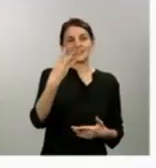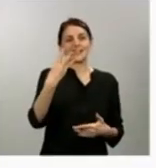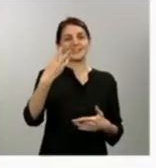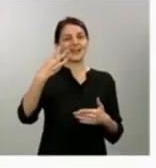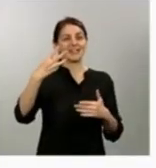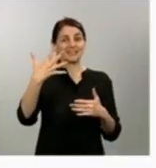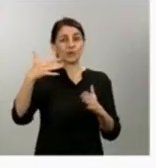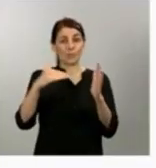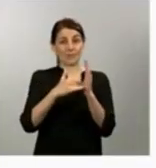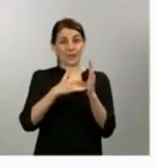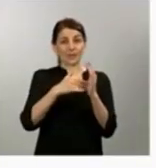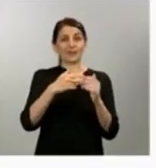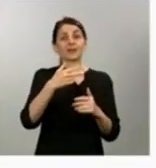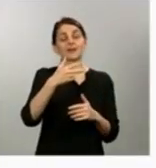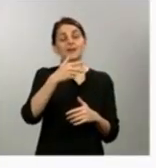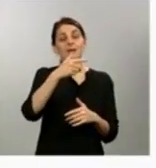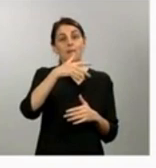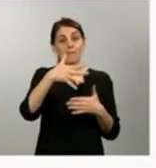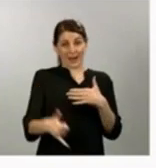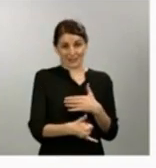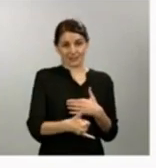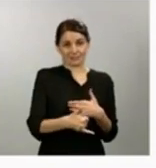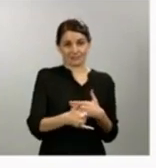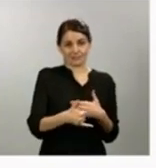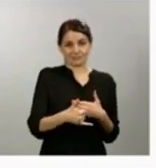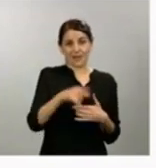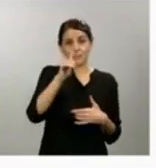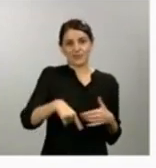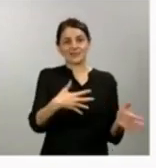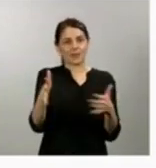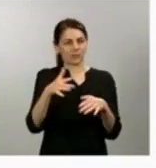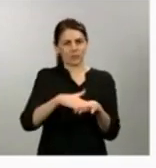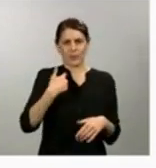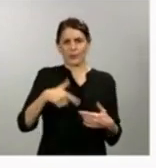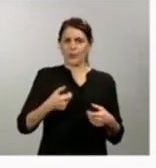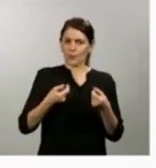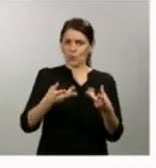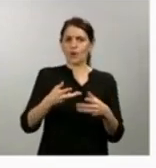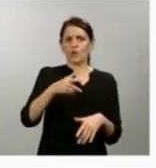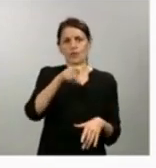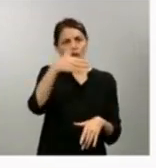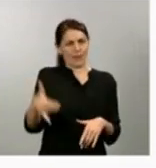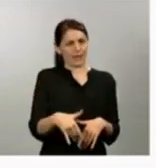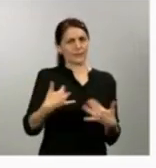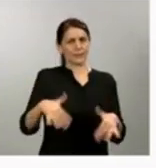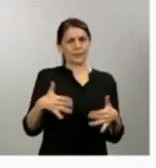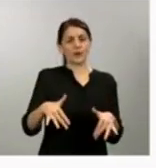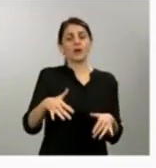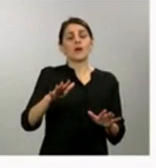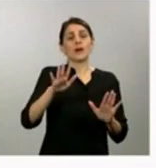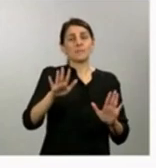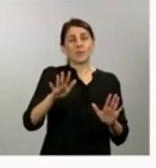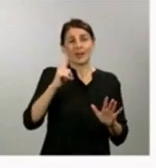decir, un número muy importante ya de bajas. El grueso para personas confinadas, pero no recuerdo mal, hay 65.000 también